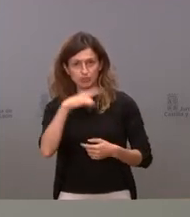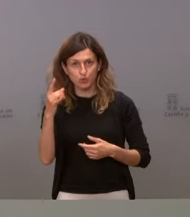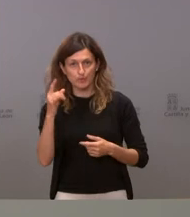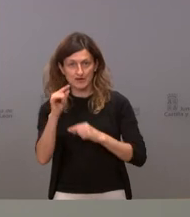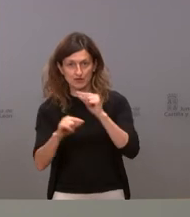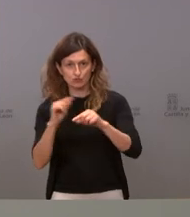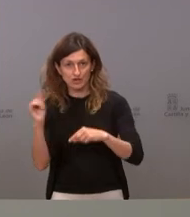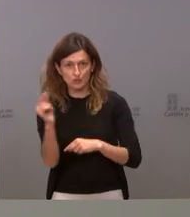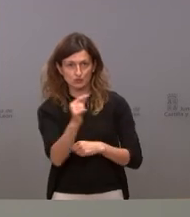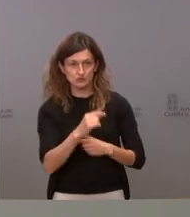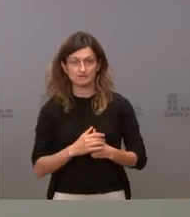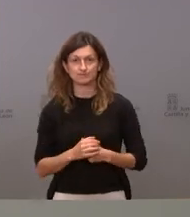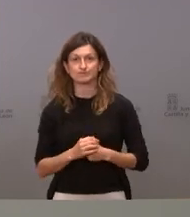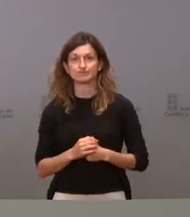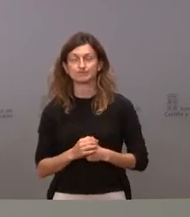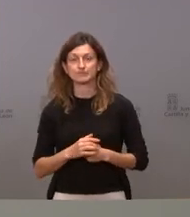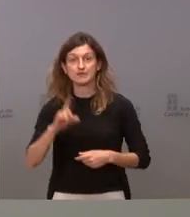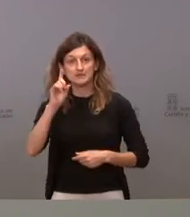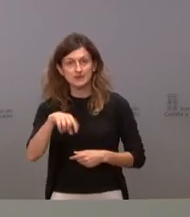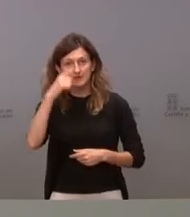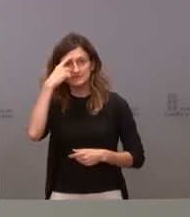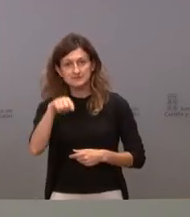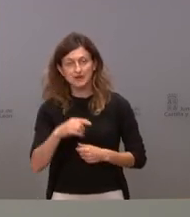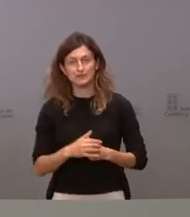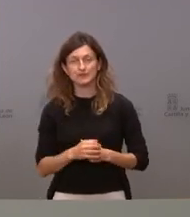también se sabe que